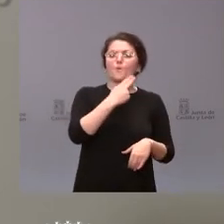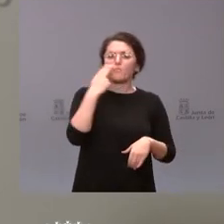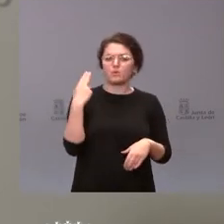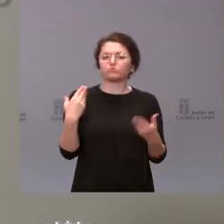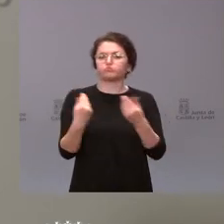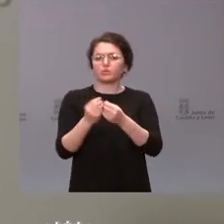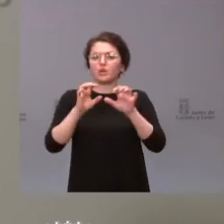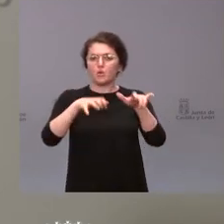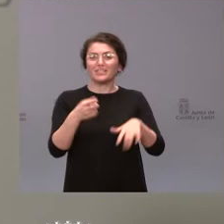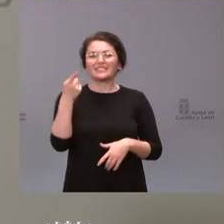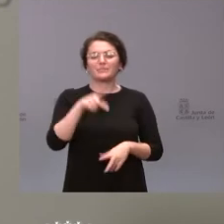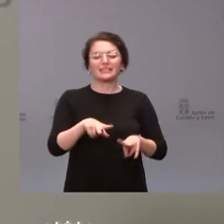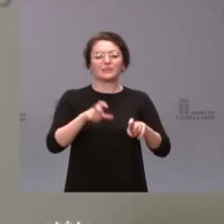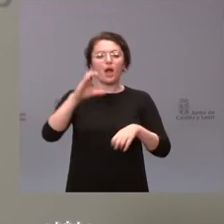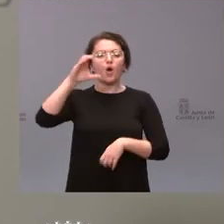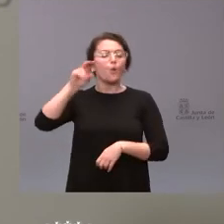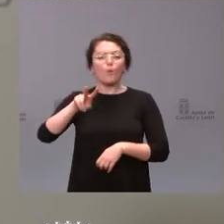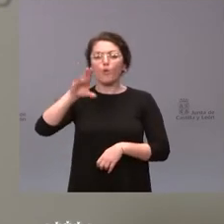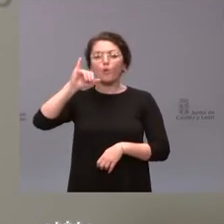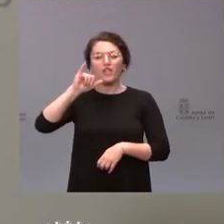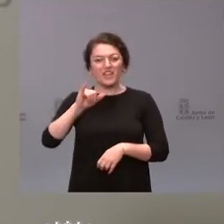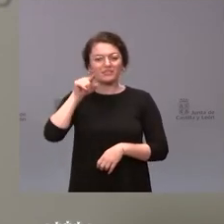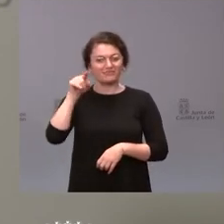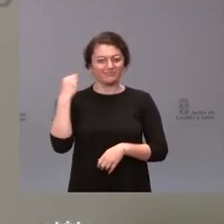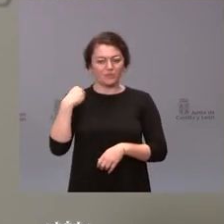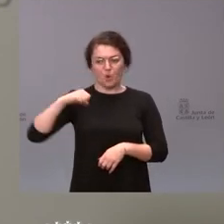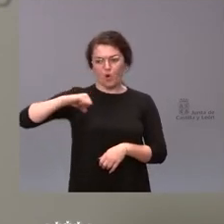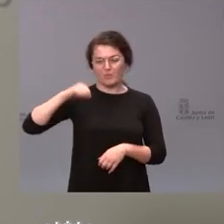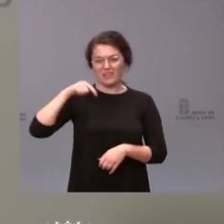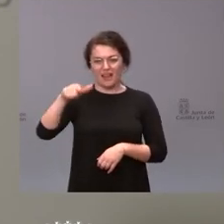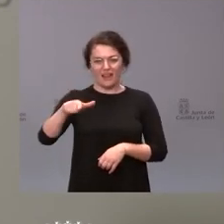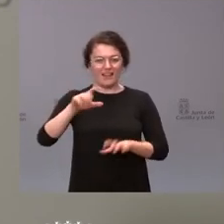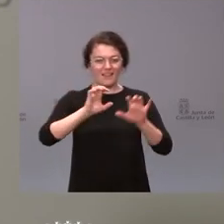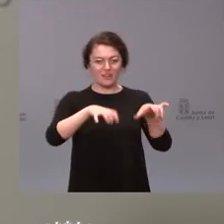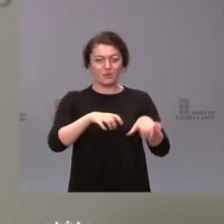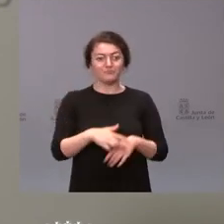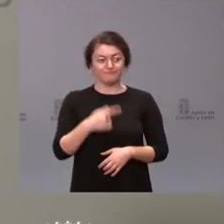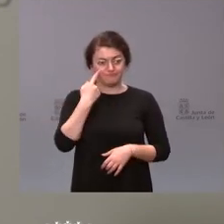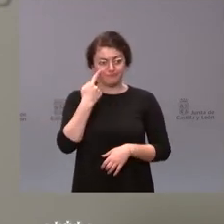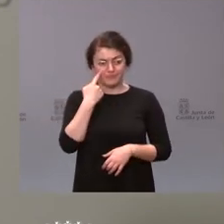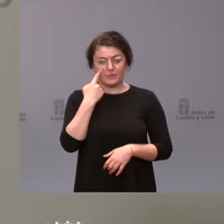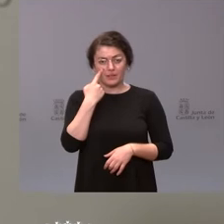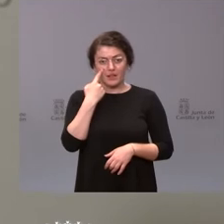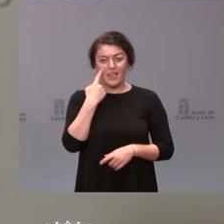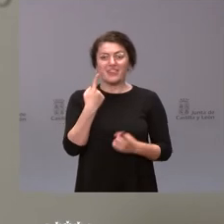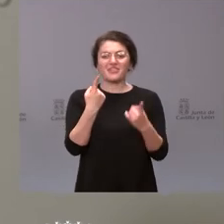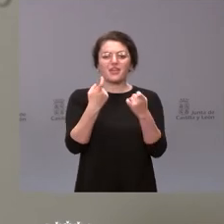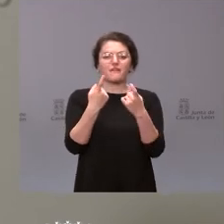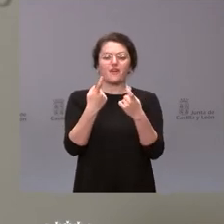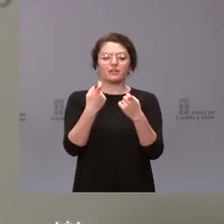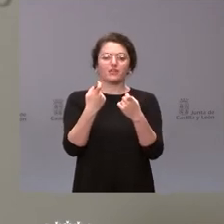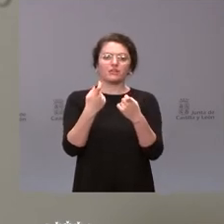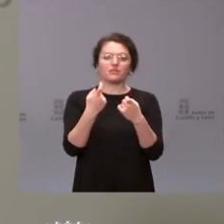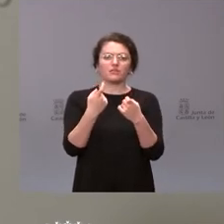UCI en León. Sí que asumimos el reto de que, lógicamente, la pandemia ha determinado la necesidad de reforzar algunas